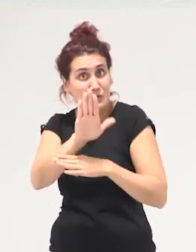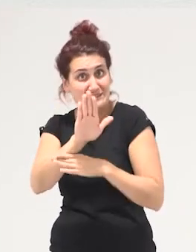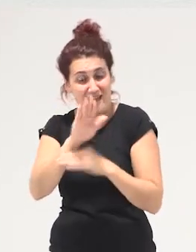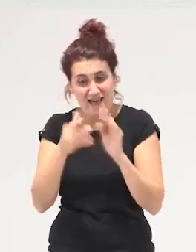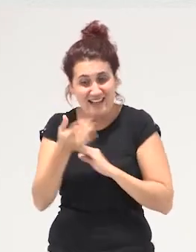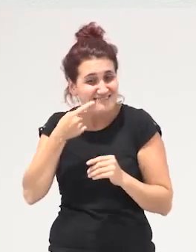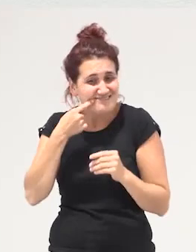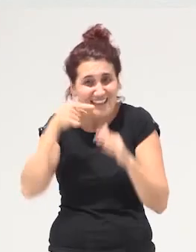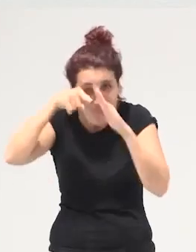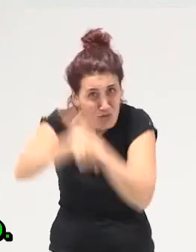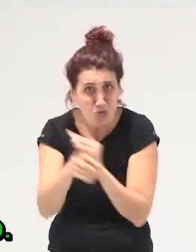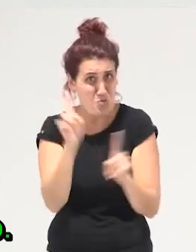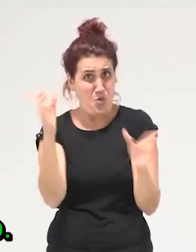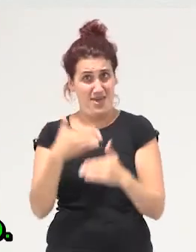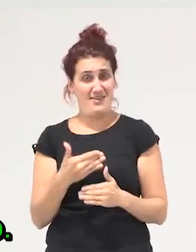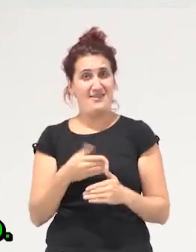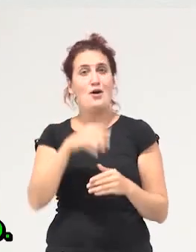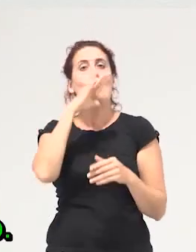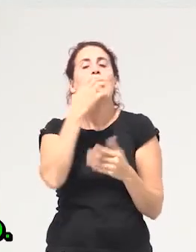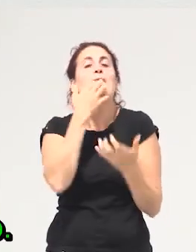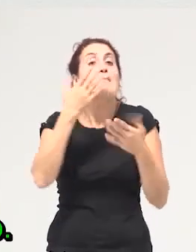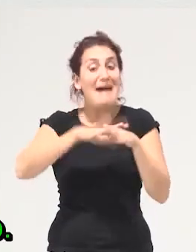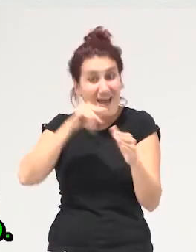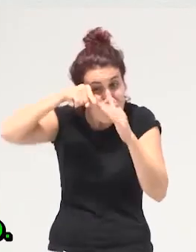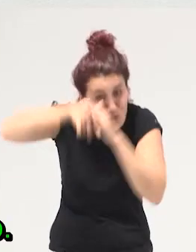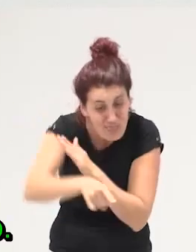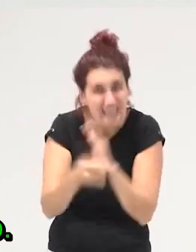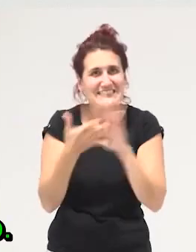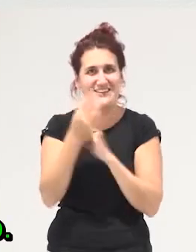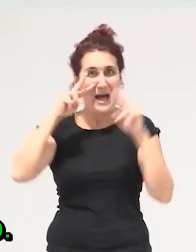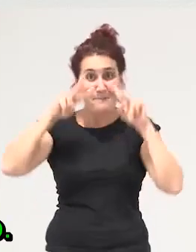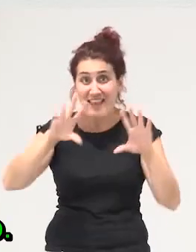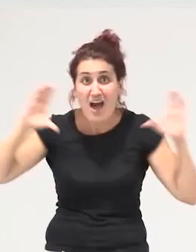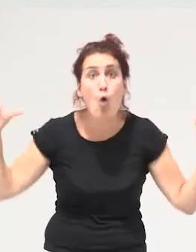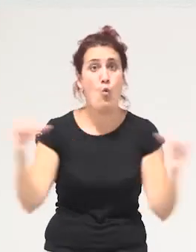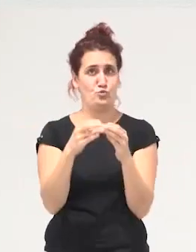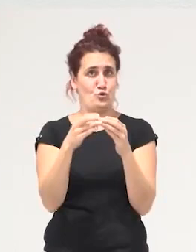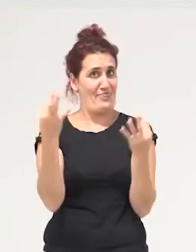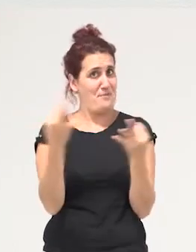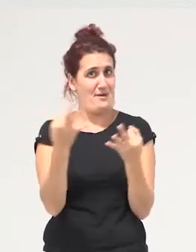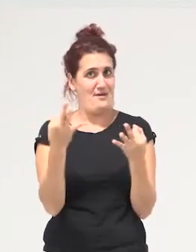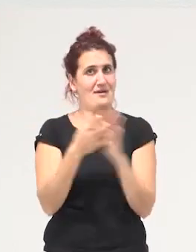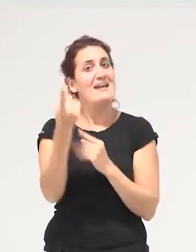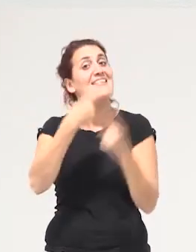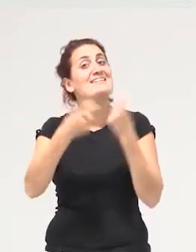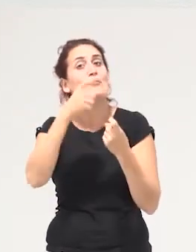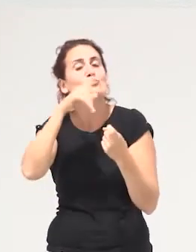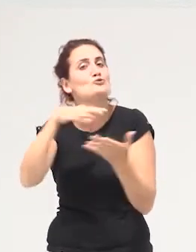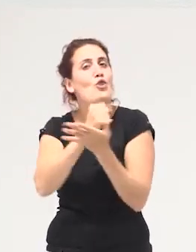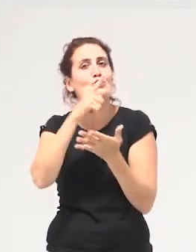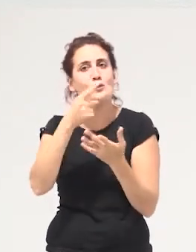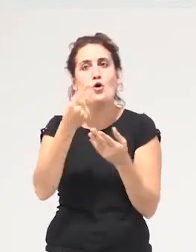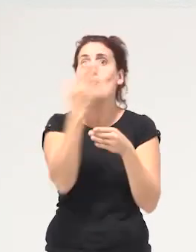mismo va a ir al meollo del asunto porque para ir al meollo del asunto necesitamos una mirada de conjunto necesitamos poner en relación las